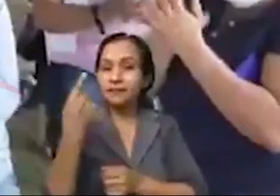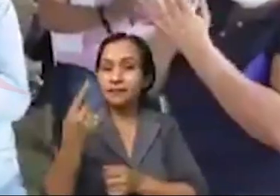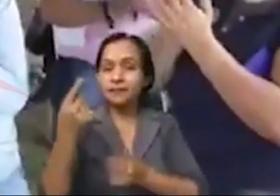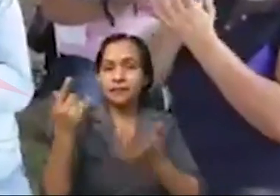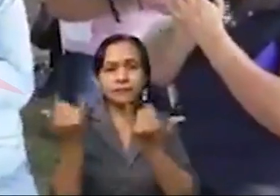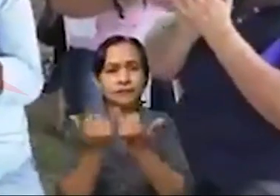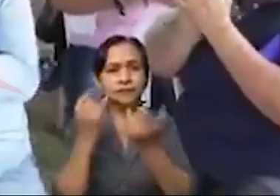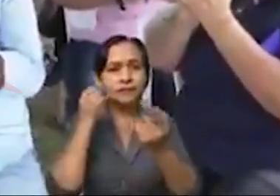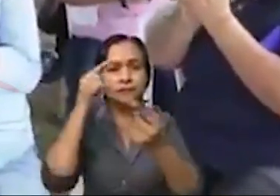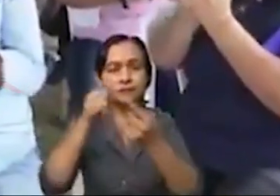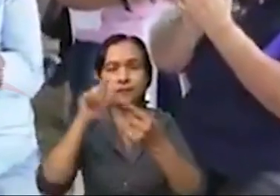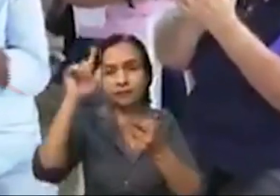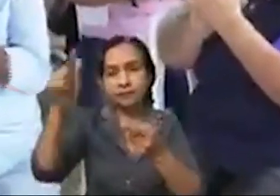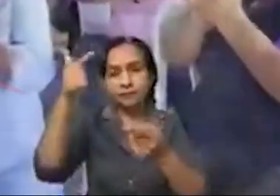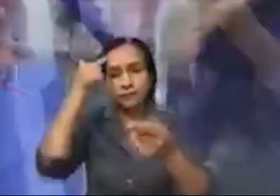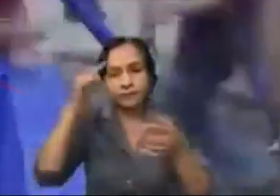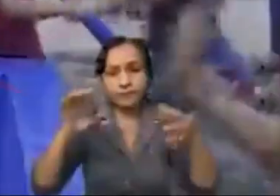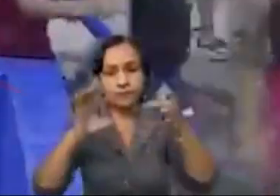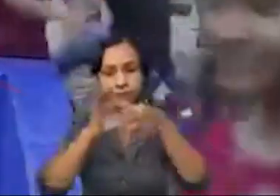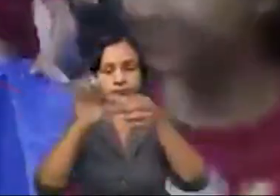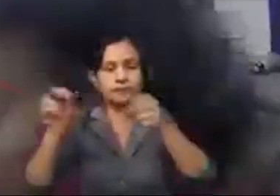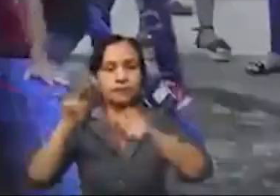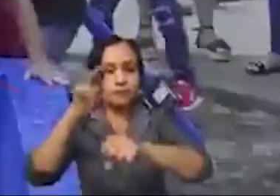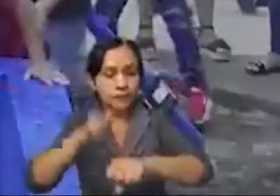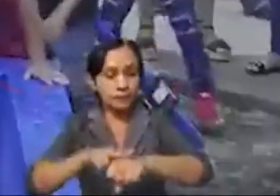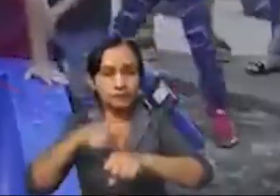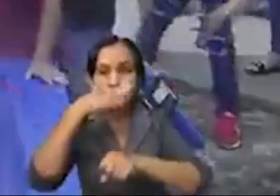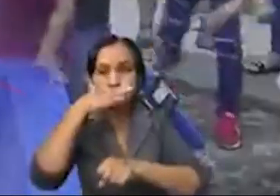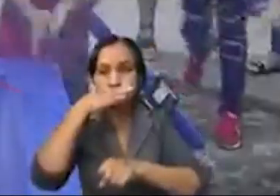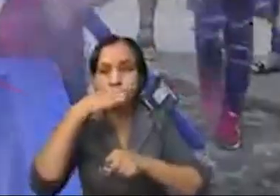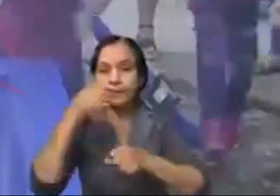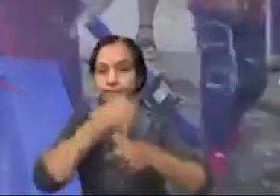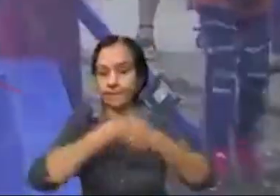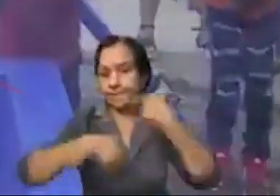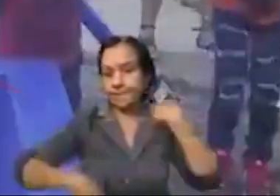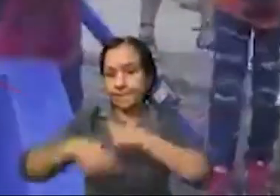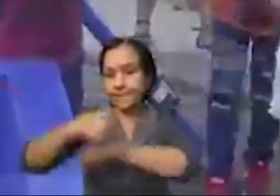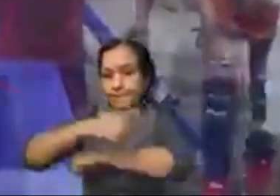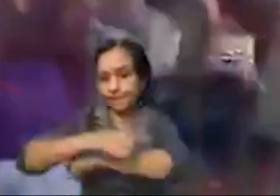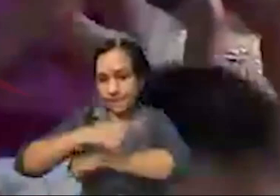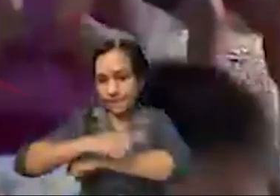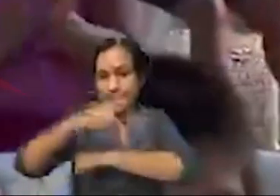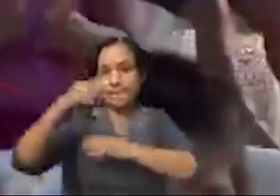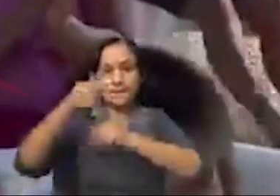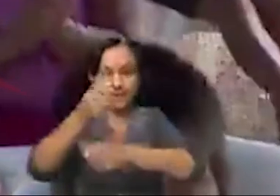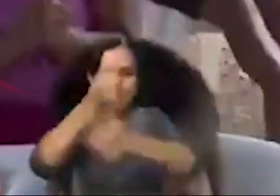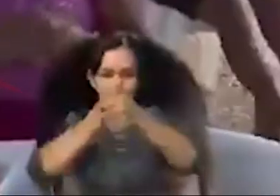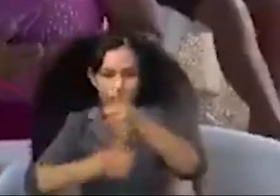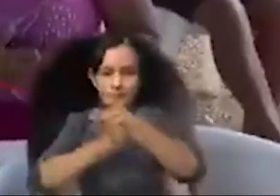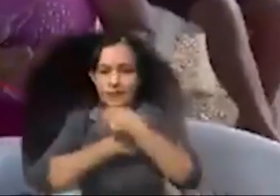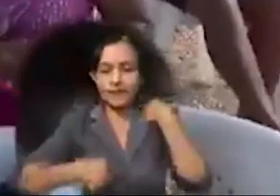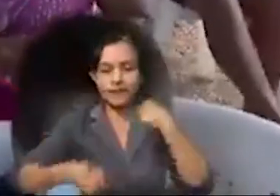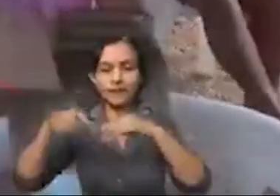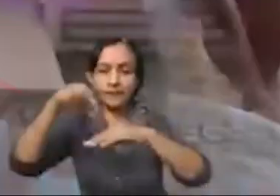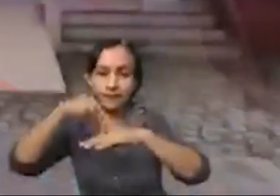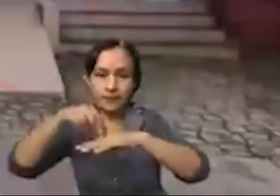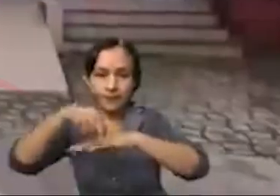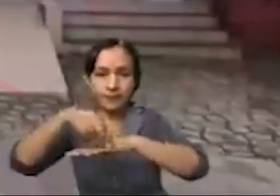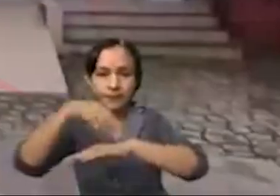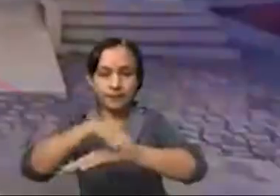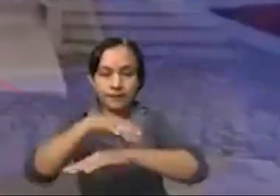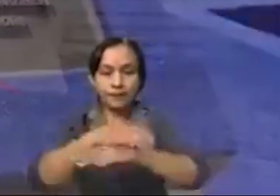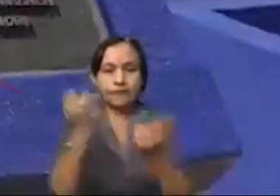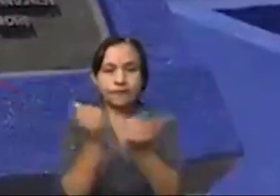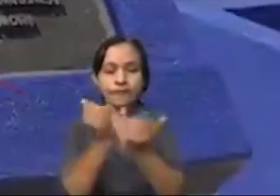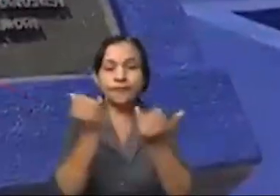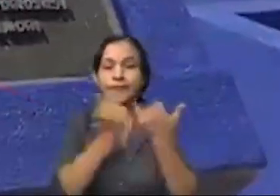capacitación comunitario para que la gente, el Comité de Obotable y Sanimiento, que es la instancia que